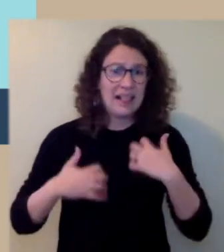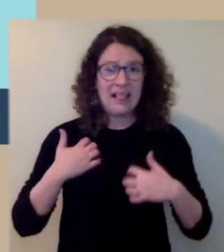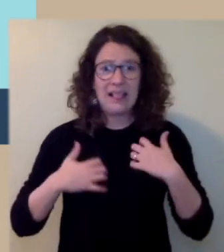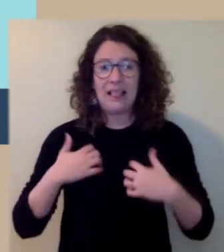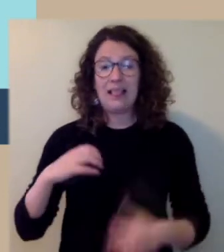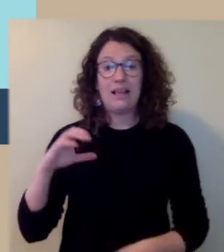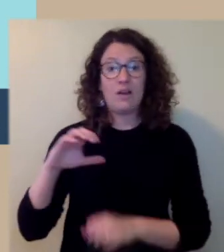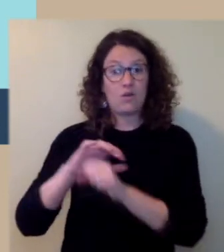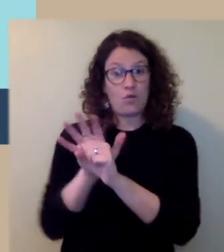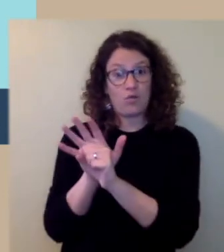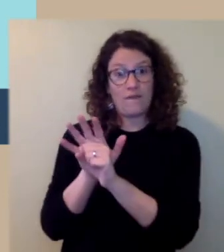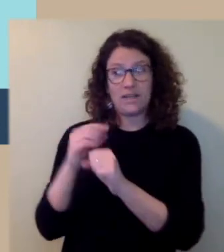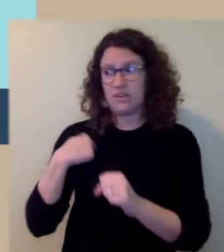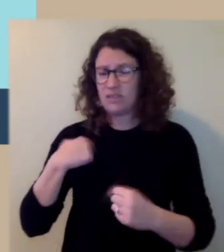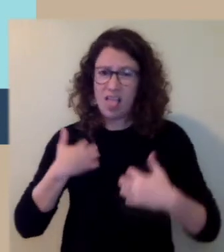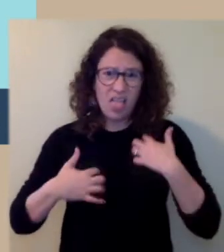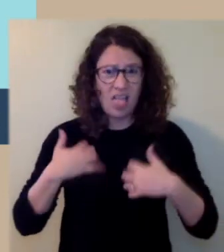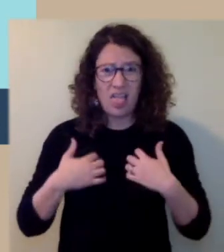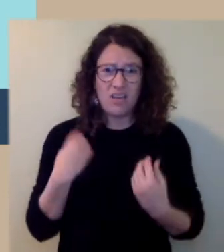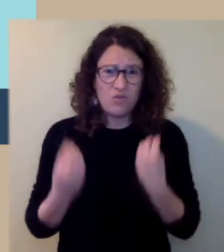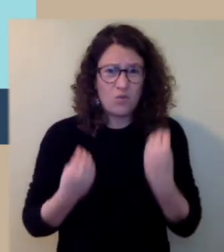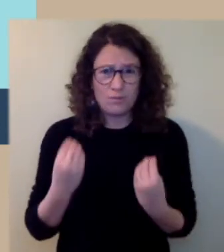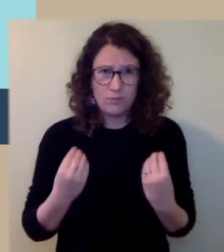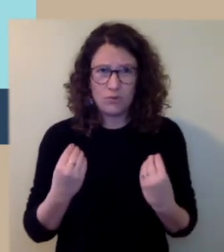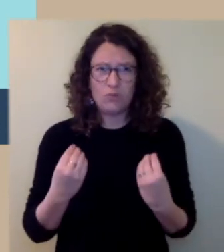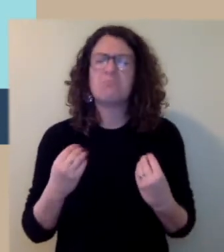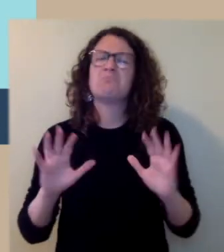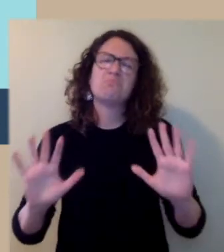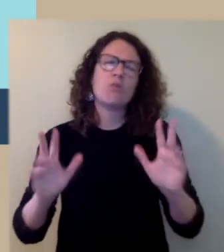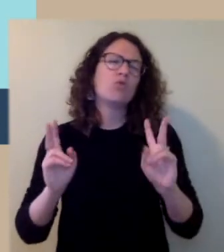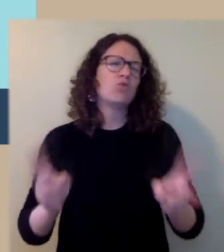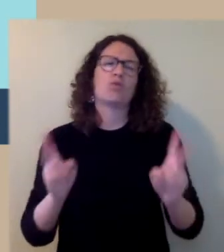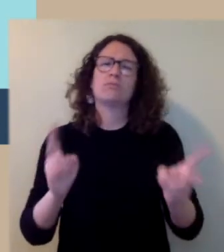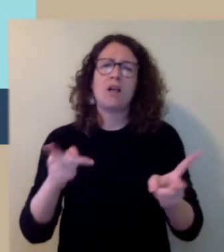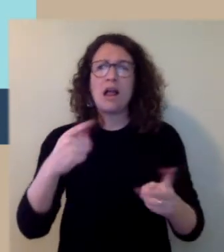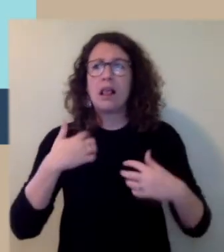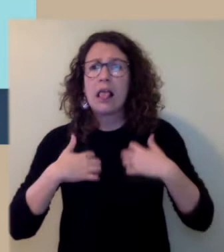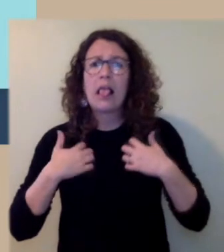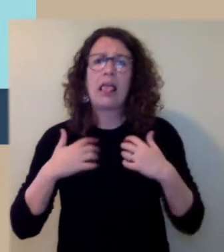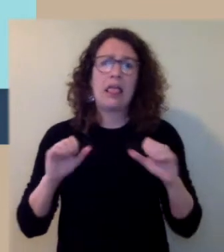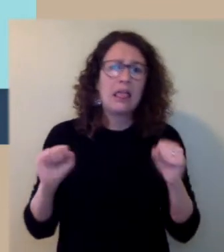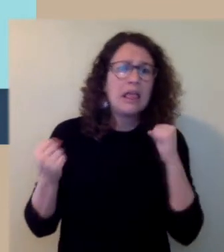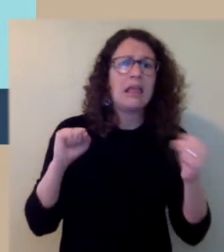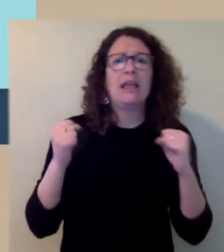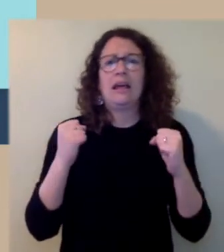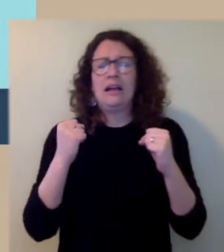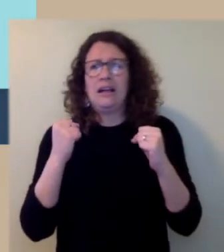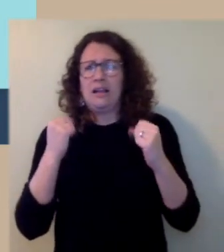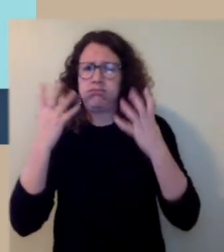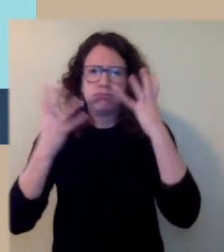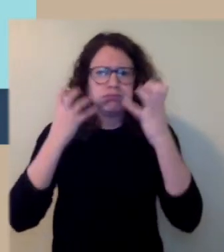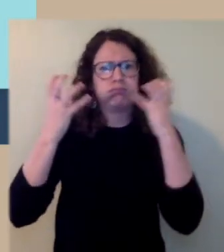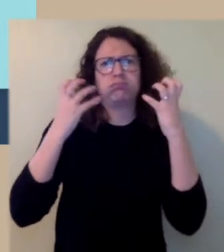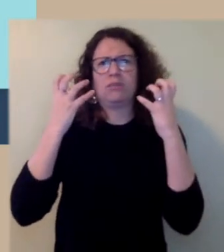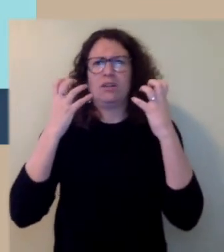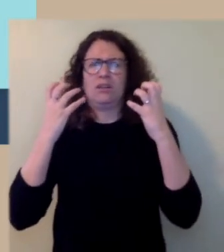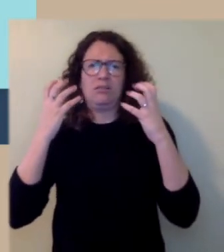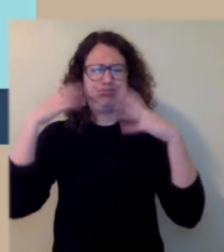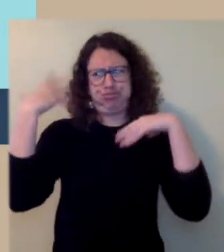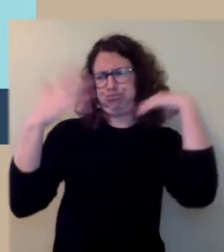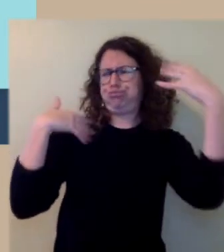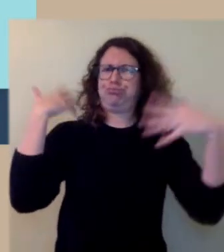¿Cómo lidiar con el estrés durante el COVID-19? Es normal sentirse triste, estresado,